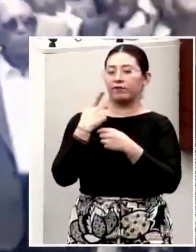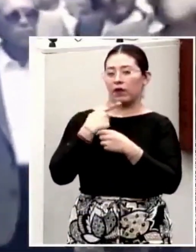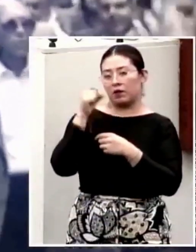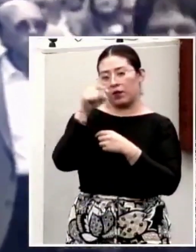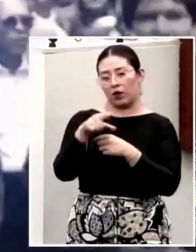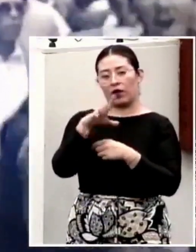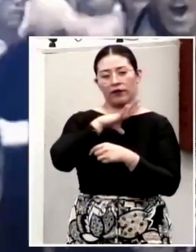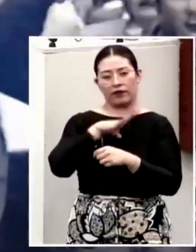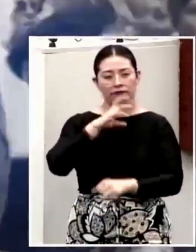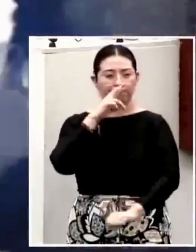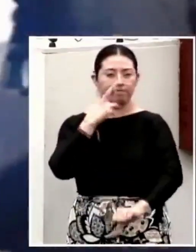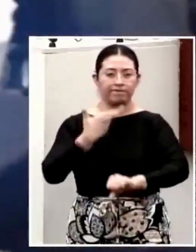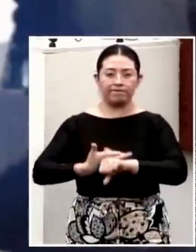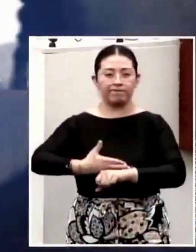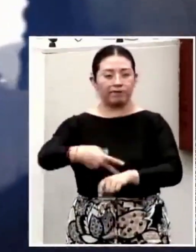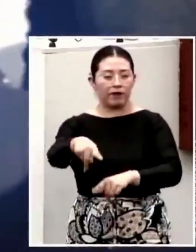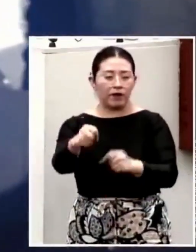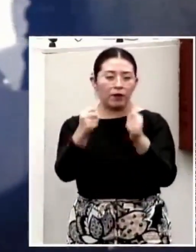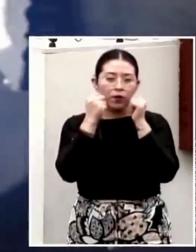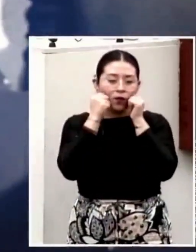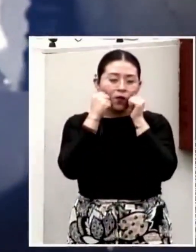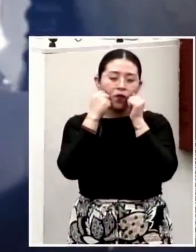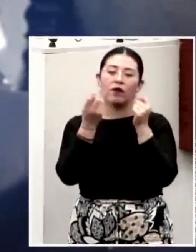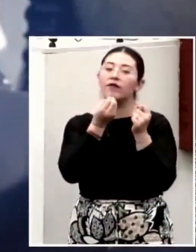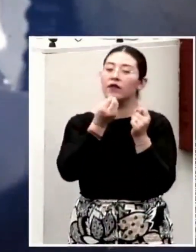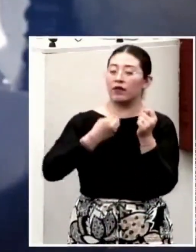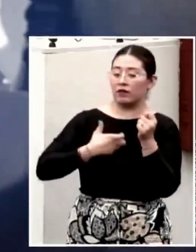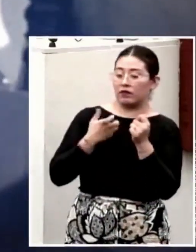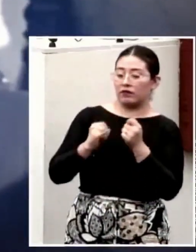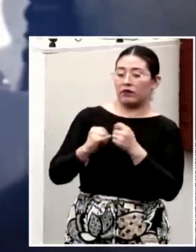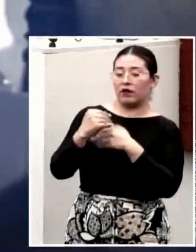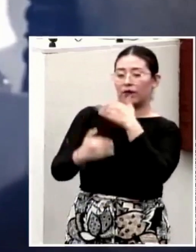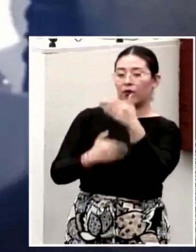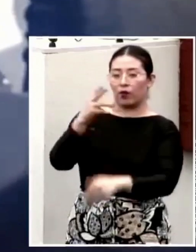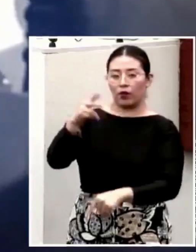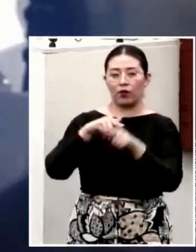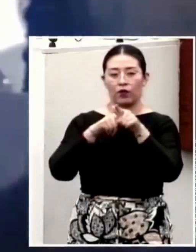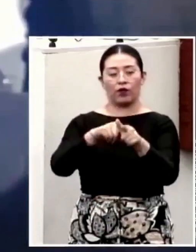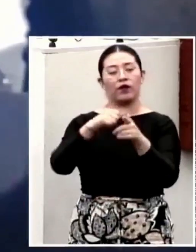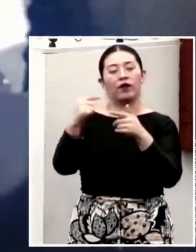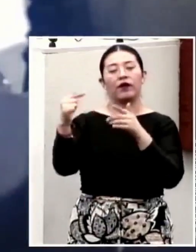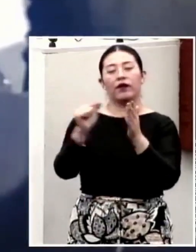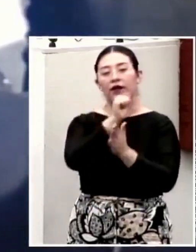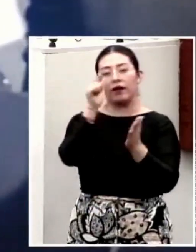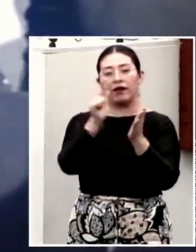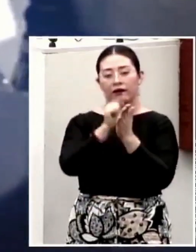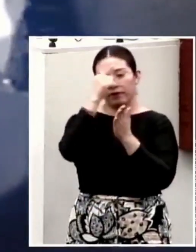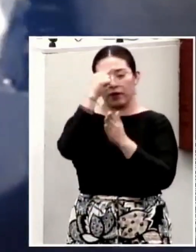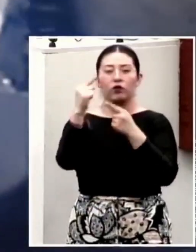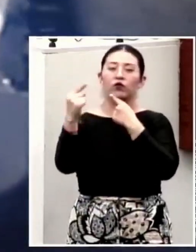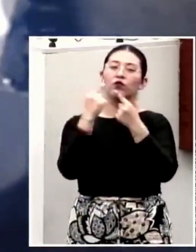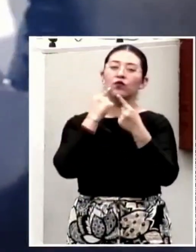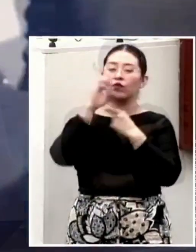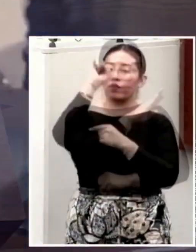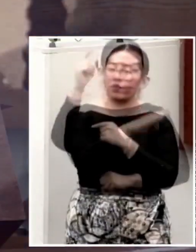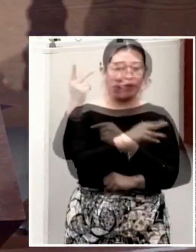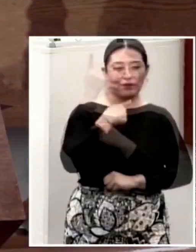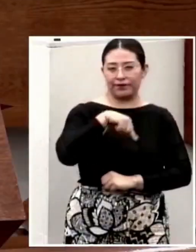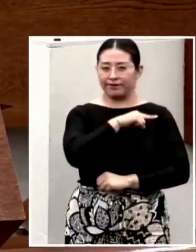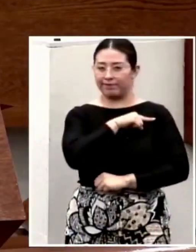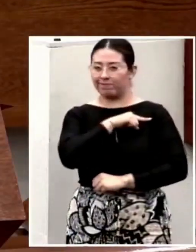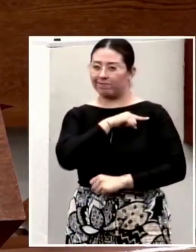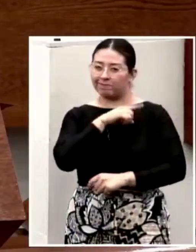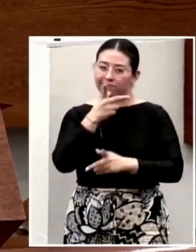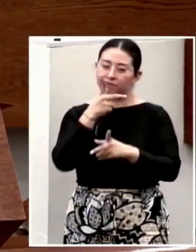Recibir este premio en nombre de mi padre es un momento de profunda emoción y reflexión. Desde su partida, hemos tenido que